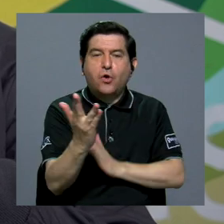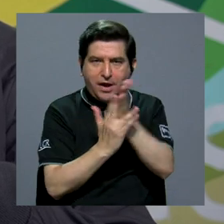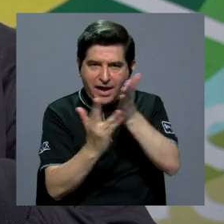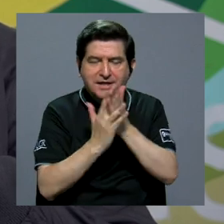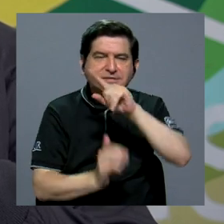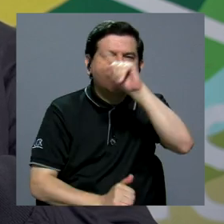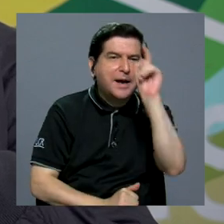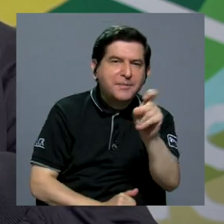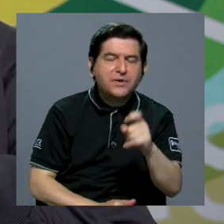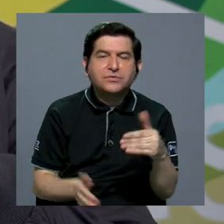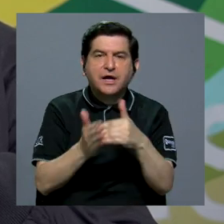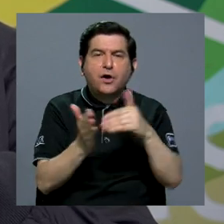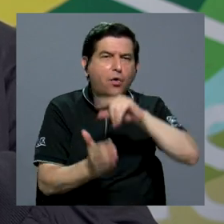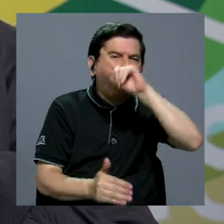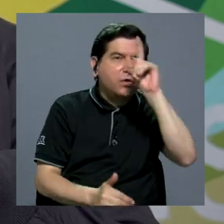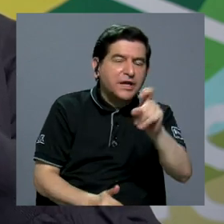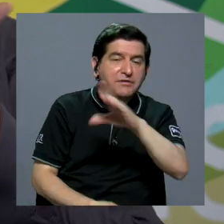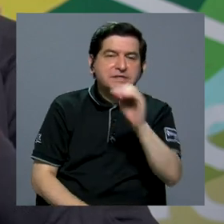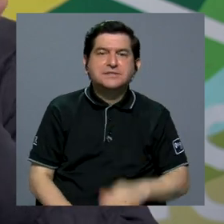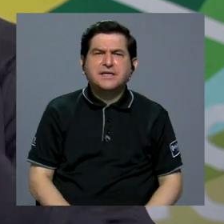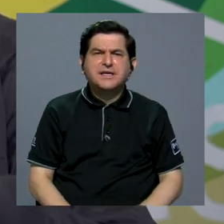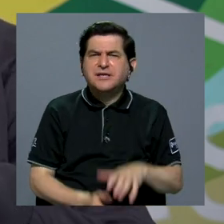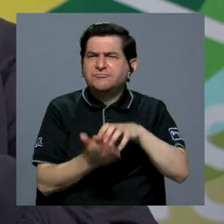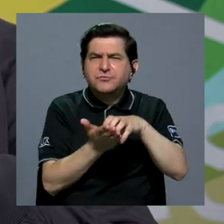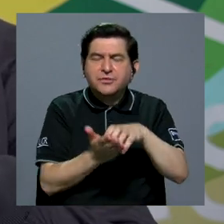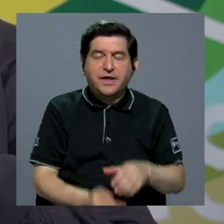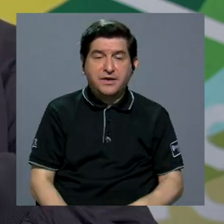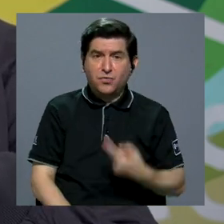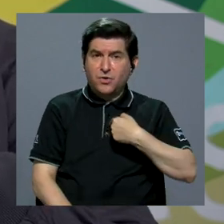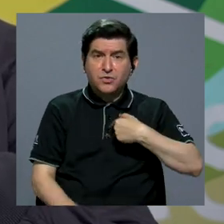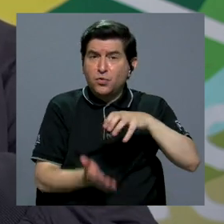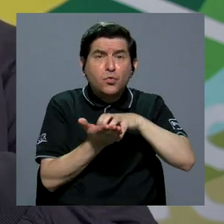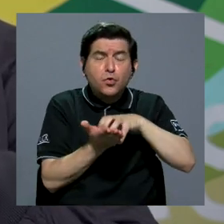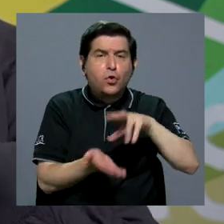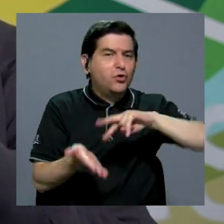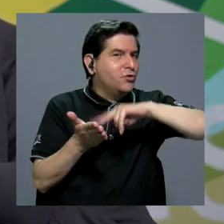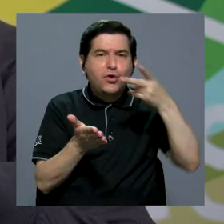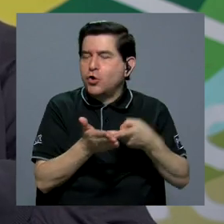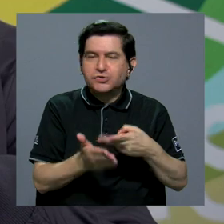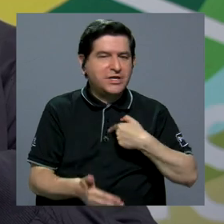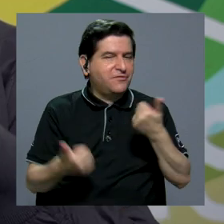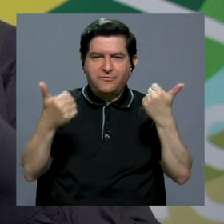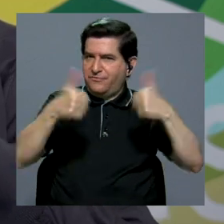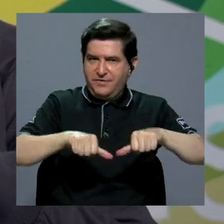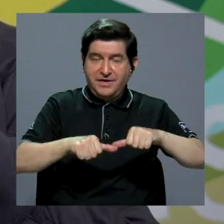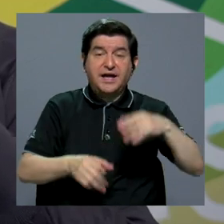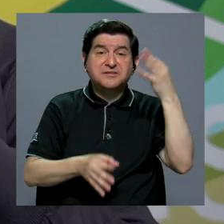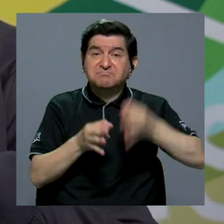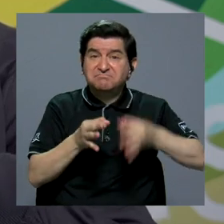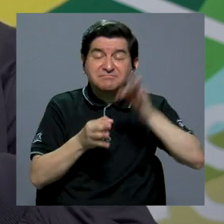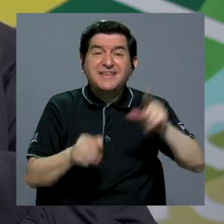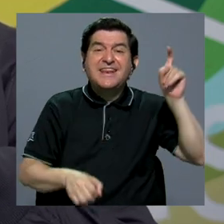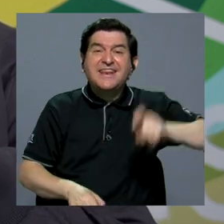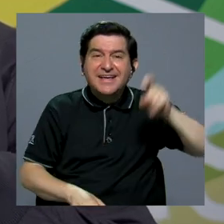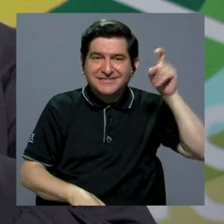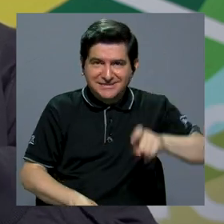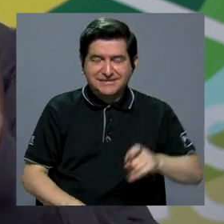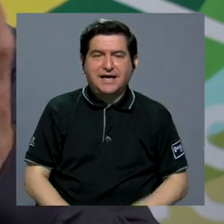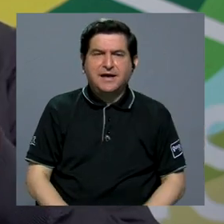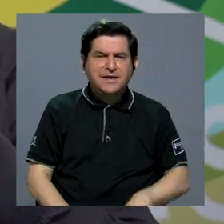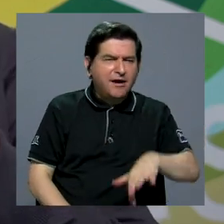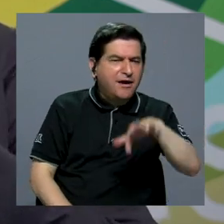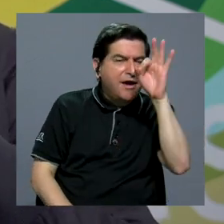a preguntar, a repreguntar y cuestionar. Cuando uno cuestiona no necesariamente es que no está de acuerdo, es que simplemente necesita, digamos,